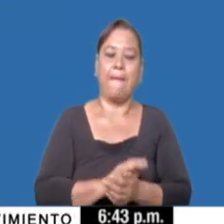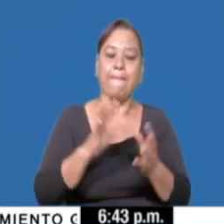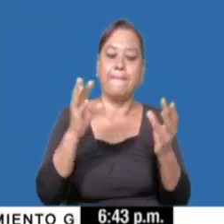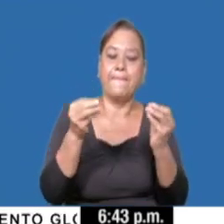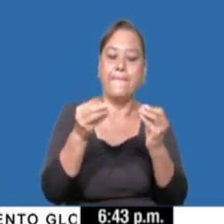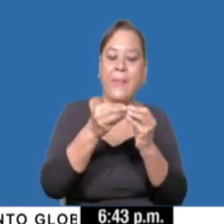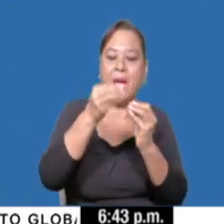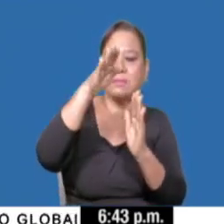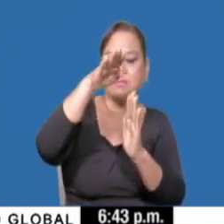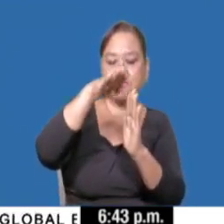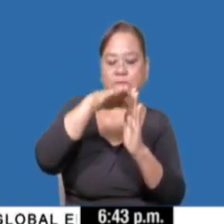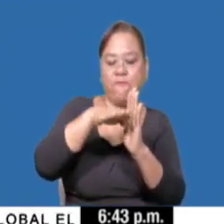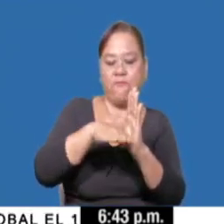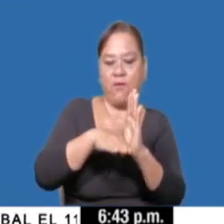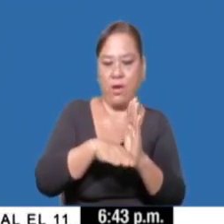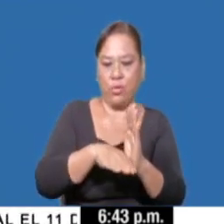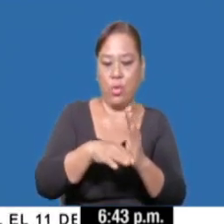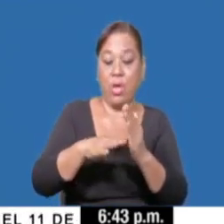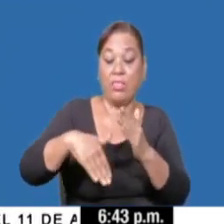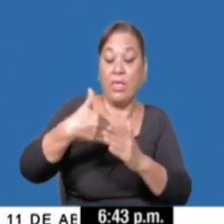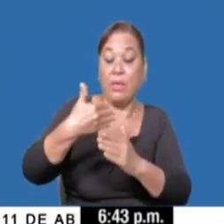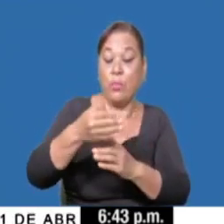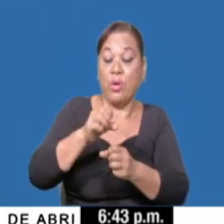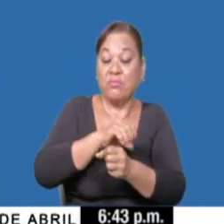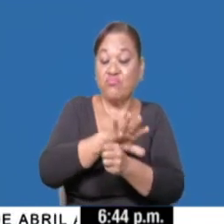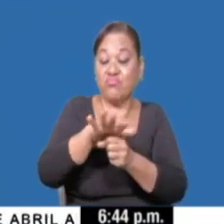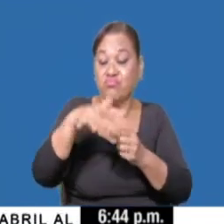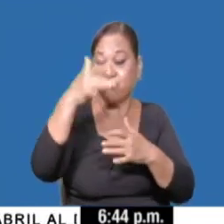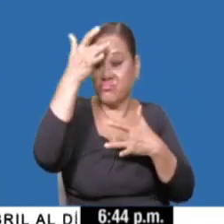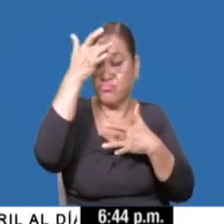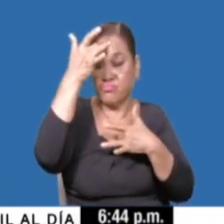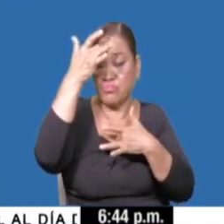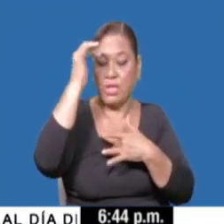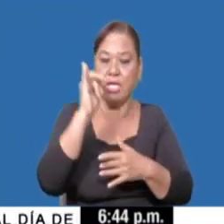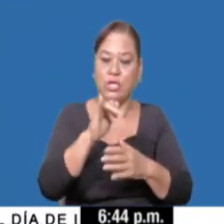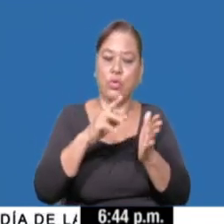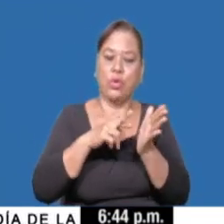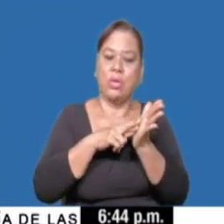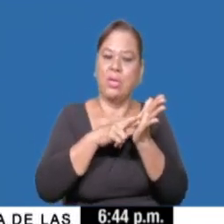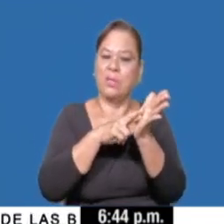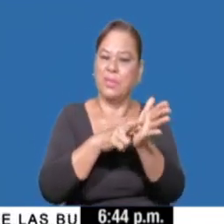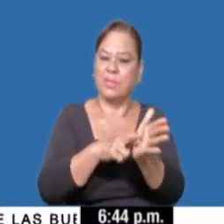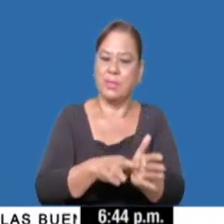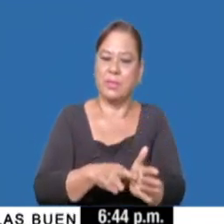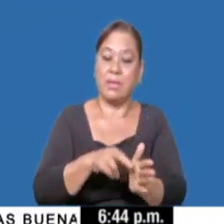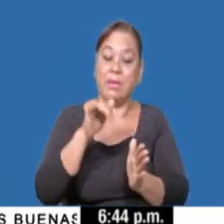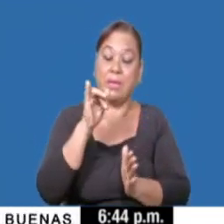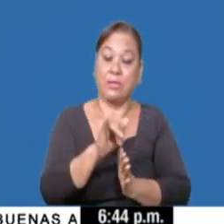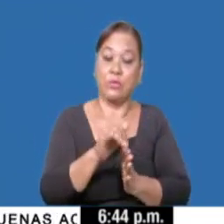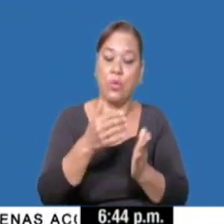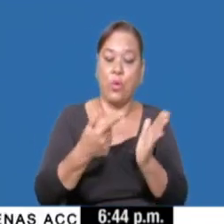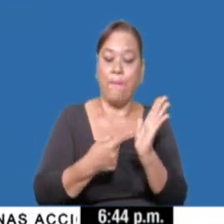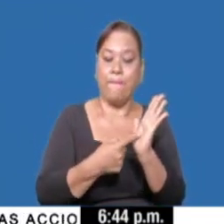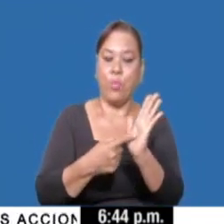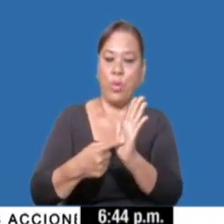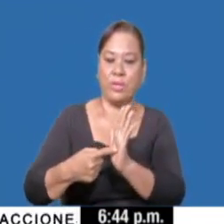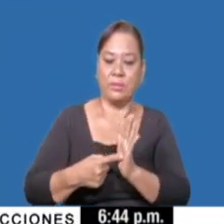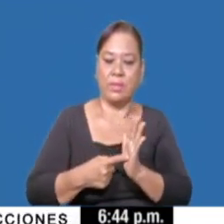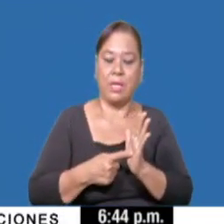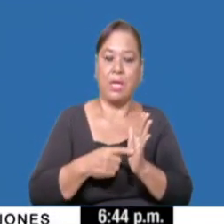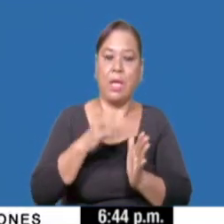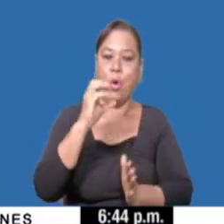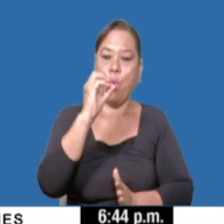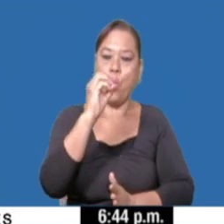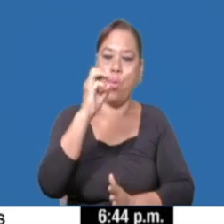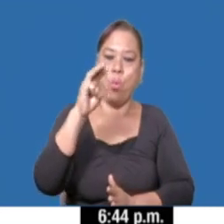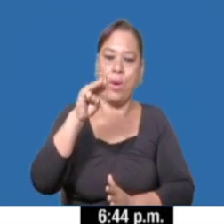bajo que hemos tenido en este momento después de la pandemia, lo cual representa uno de los indicadores que la Organización Mundial de la Salud